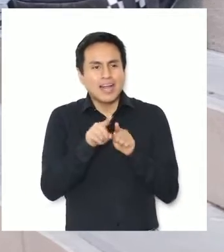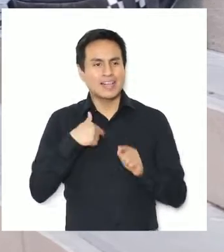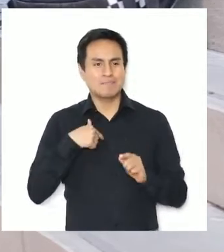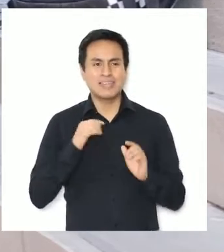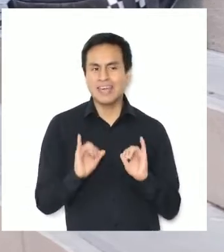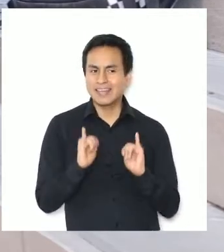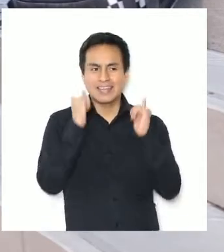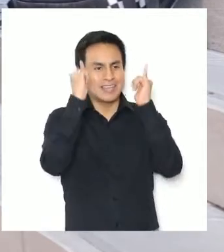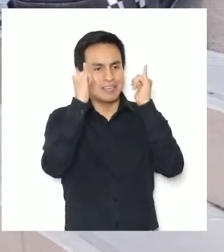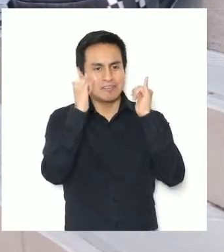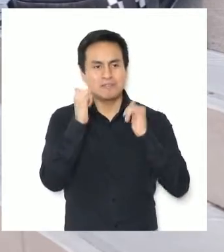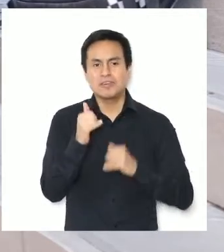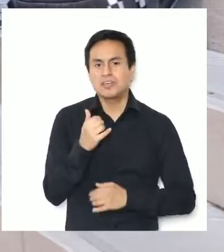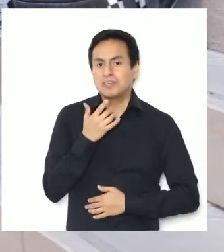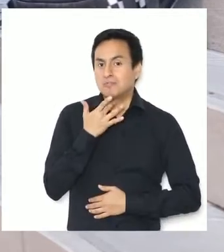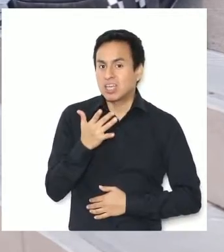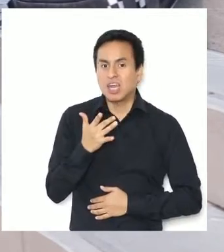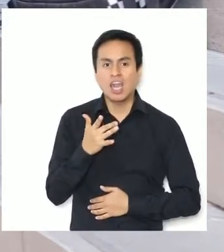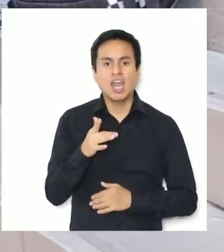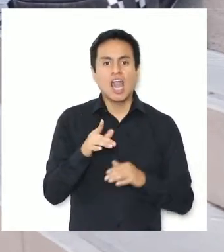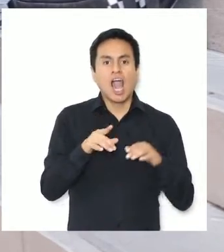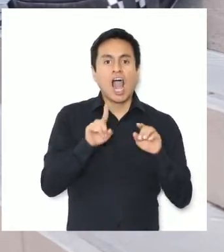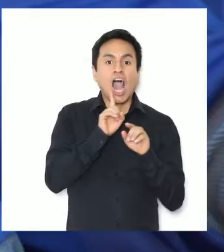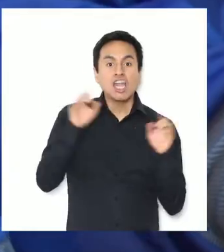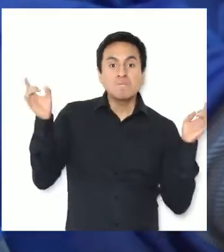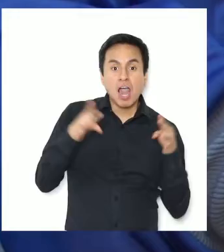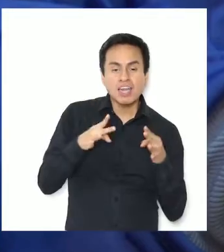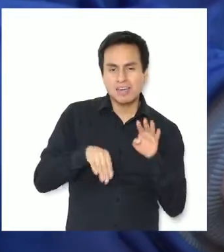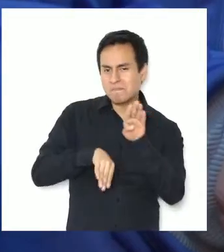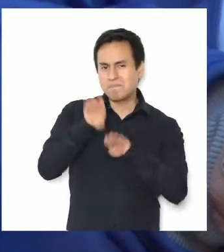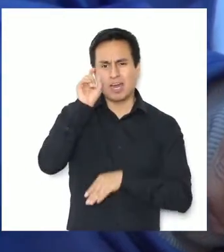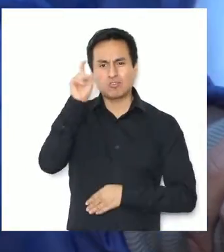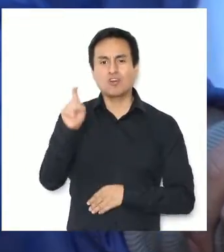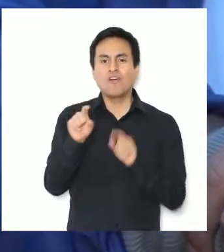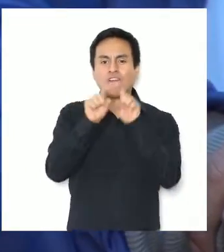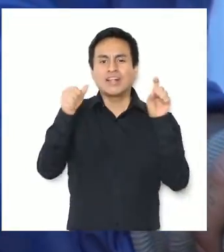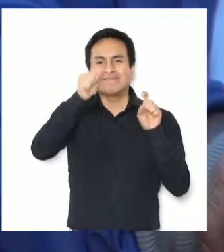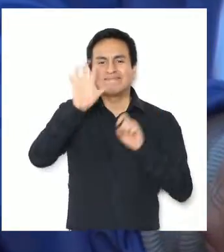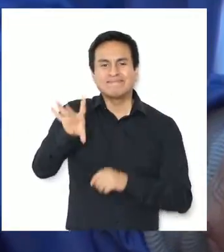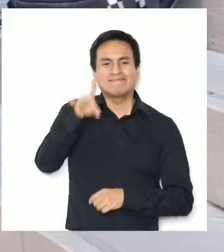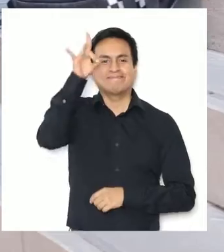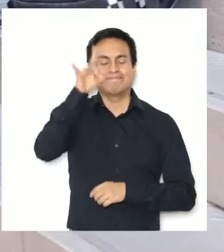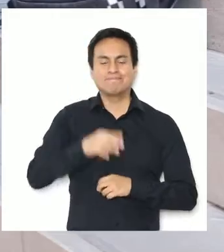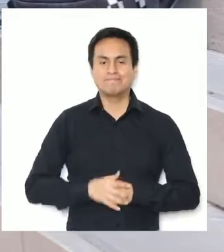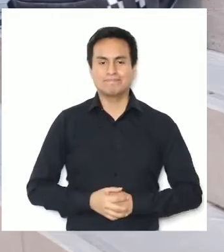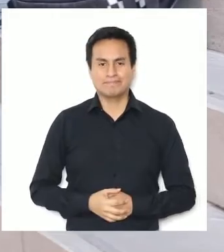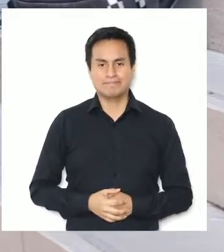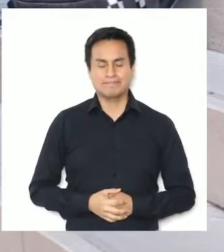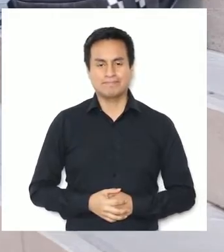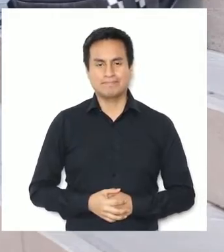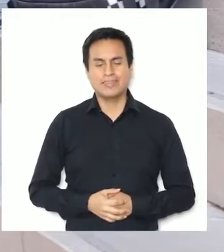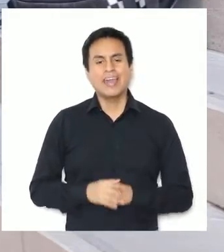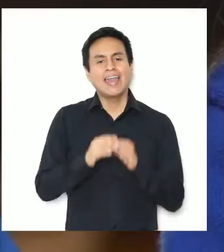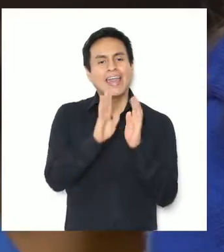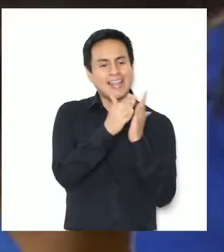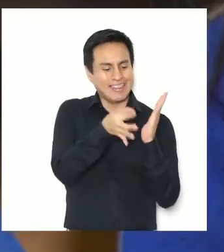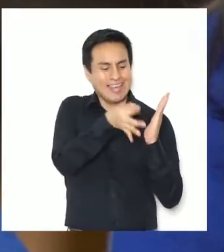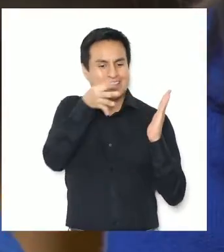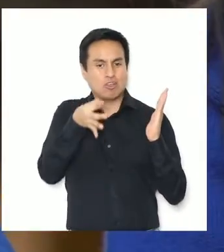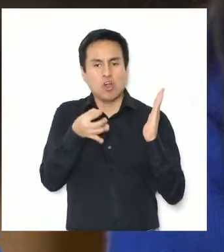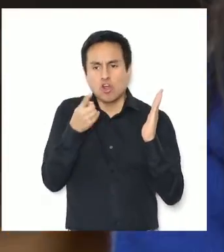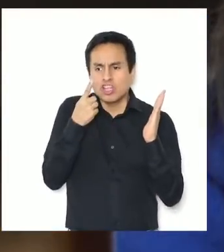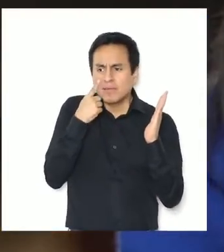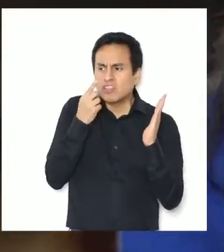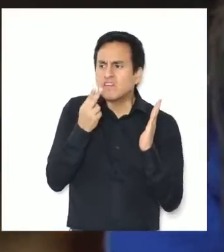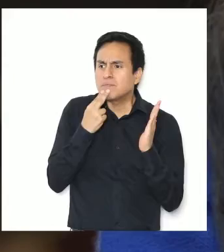muy entretenida, ya que hay magia. Pero lo que más me gustó fue los acertijos. El texto en sí da un